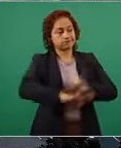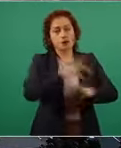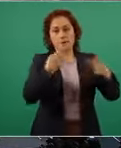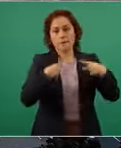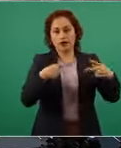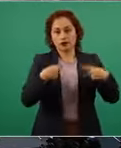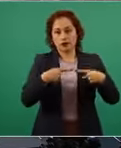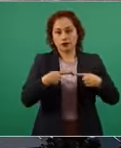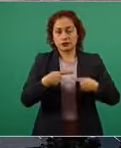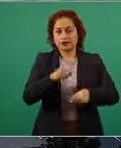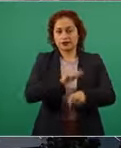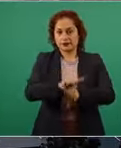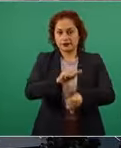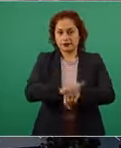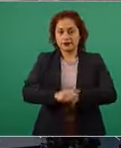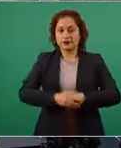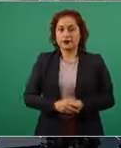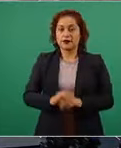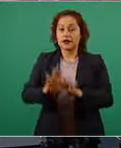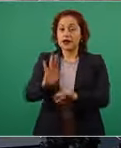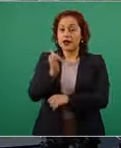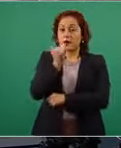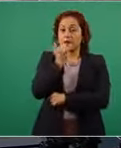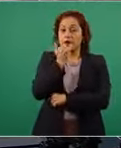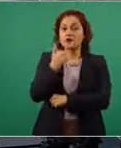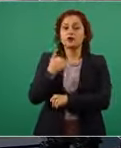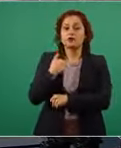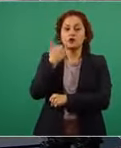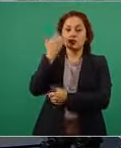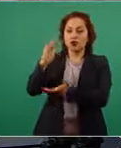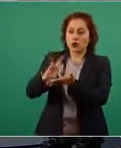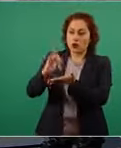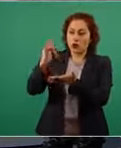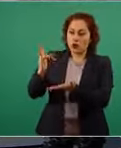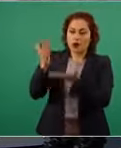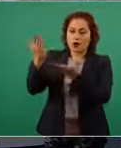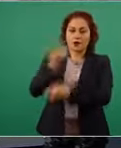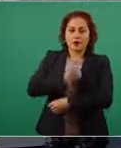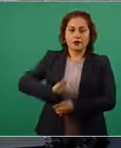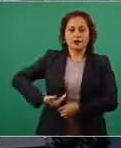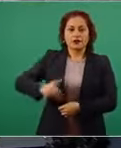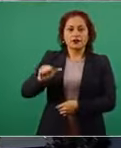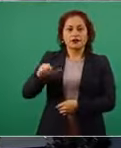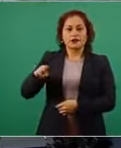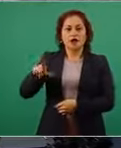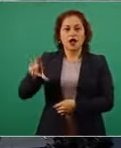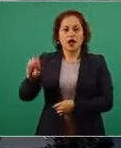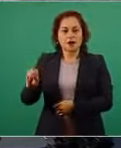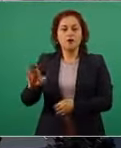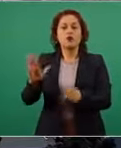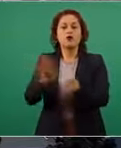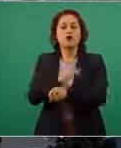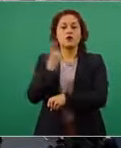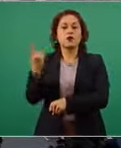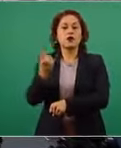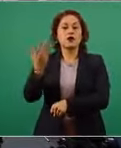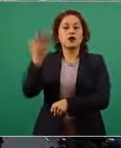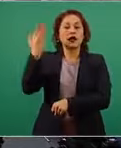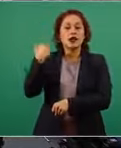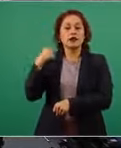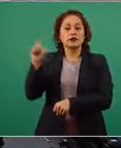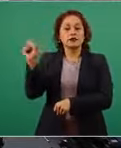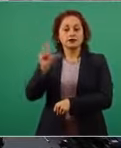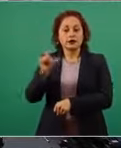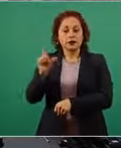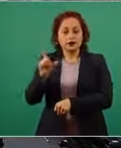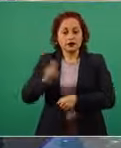perdón y quiero agradecerle puntualmente al presidente López Obrador porque en el momento en que estábamos negociando con los